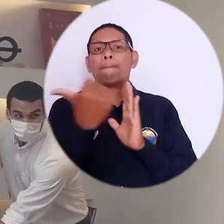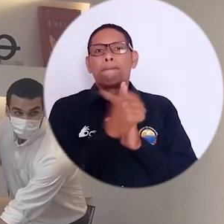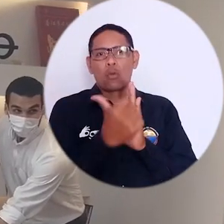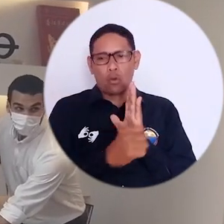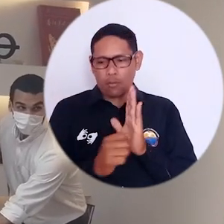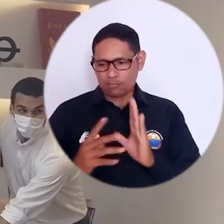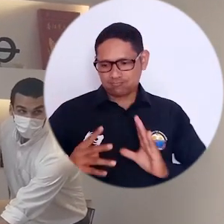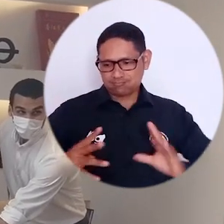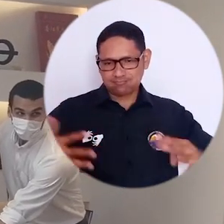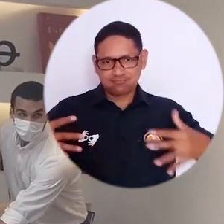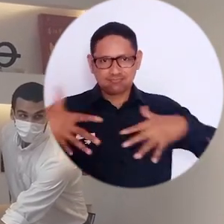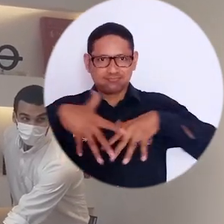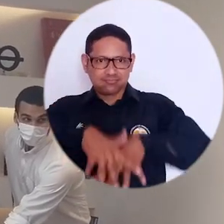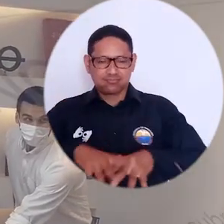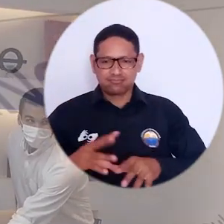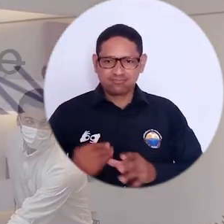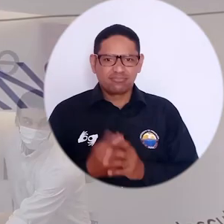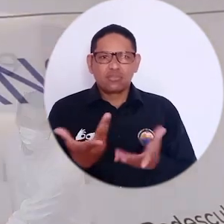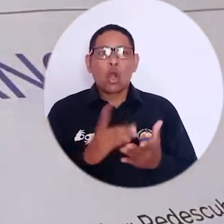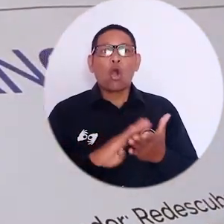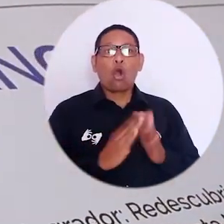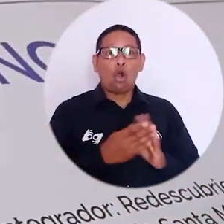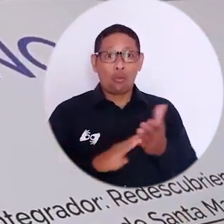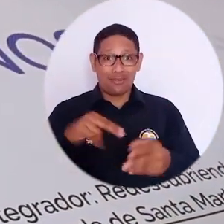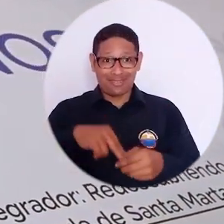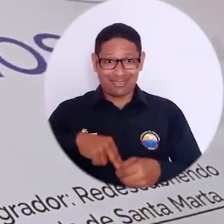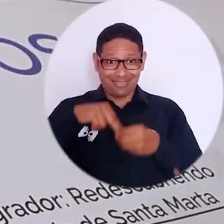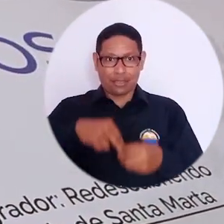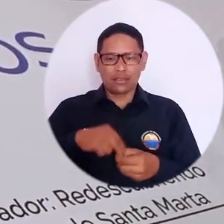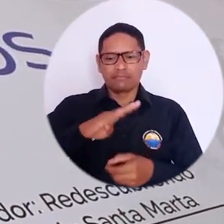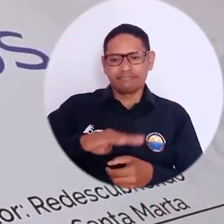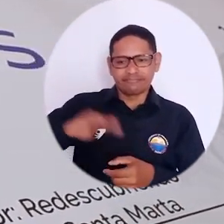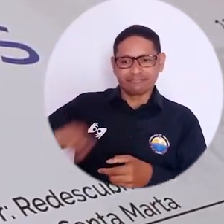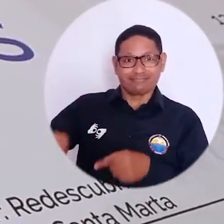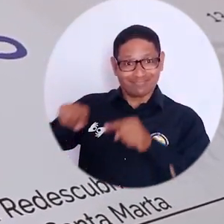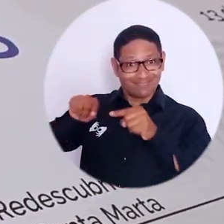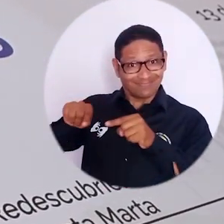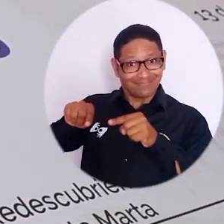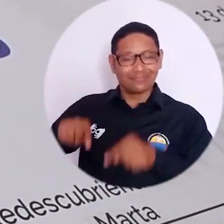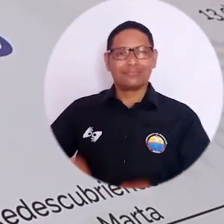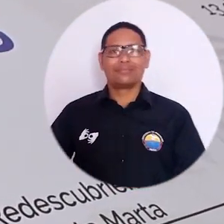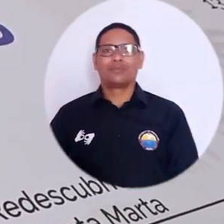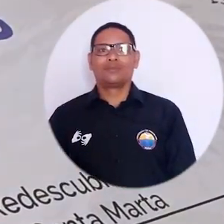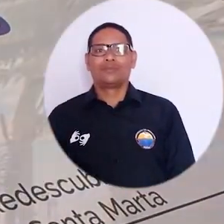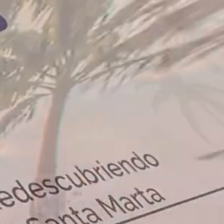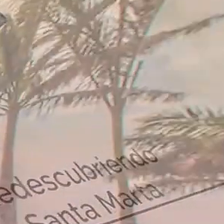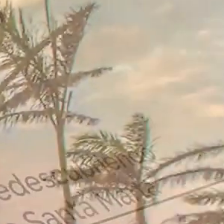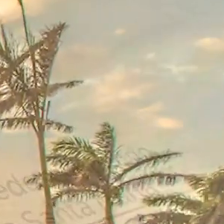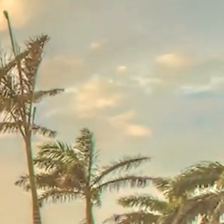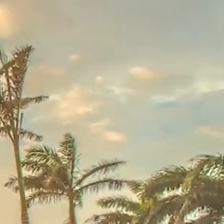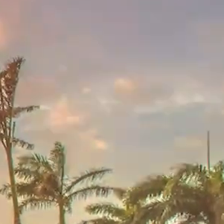programa integrador que se adelanta en beneficio de las comunidades indígenas de la Sierra Nevada de Santa Marta.